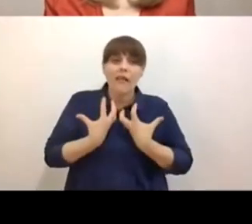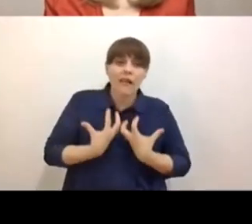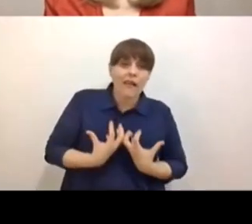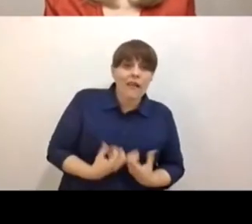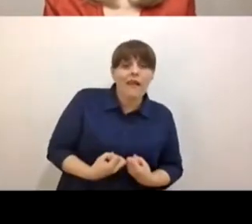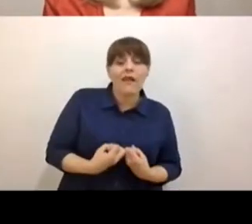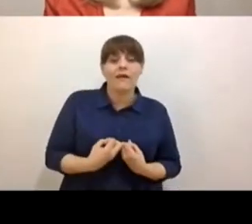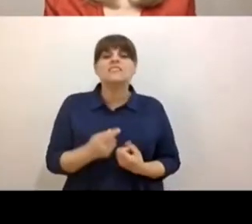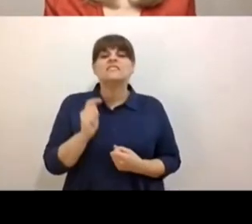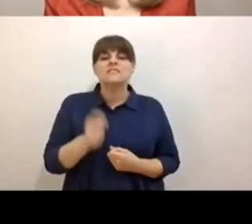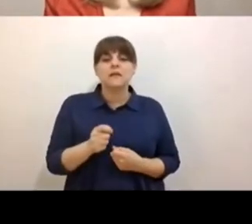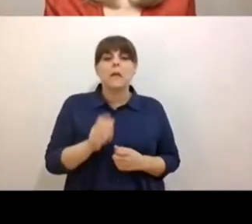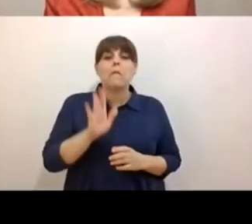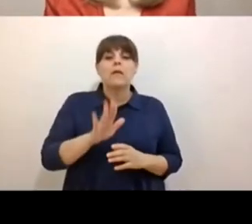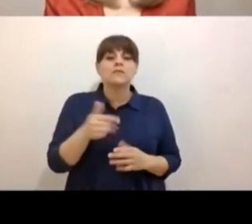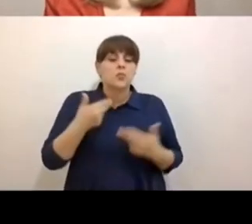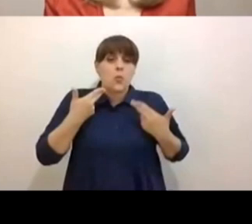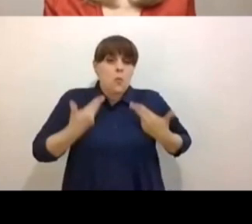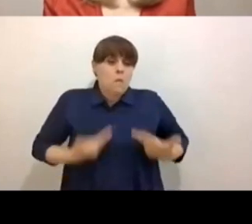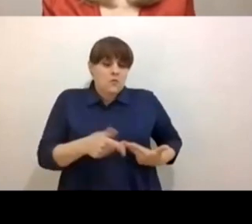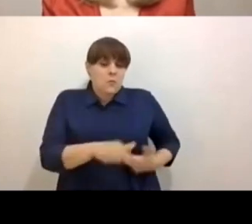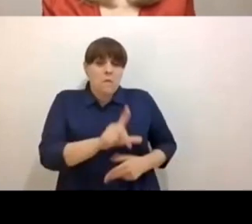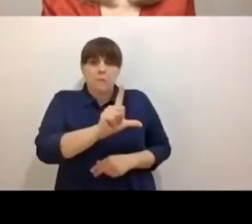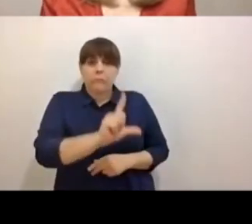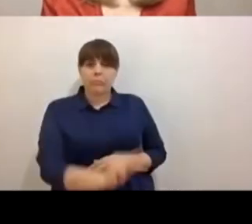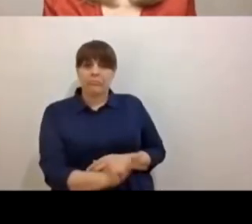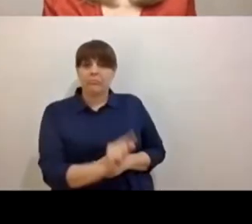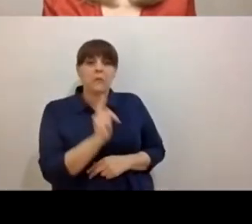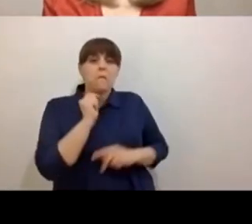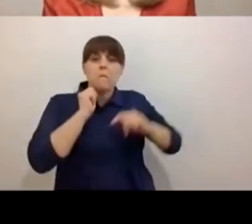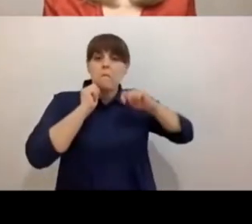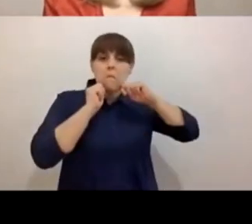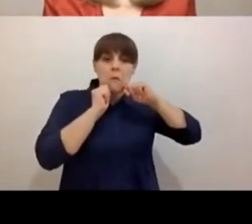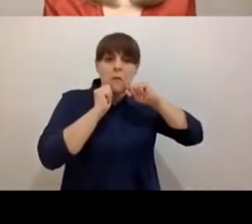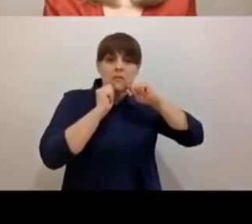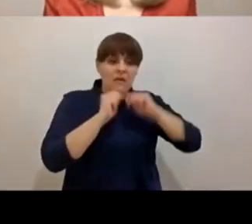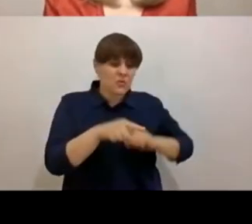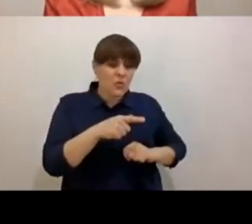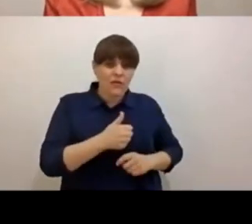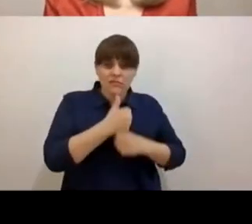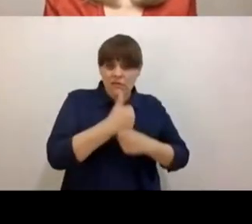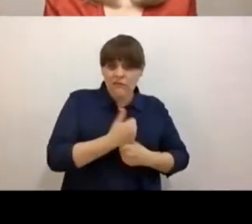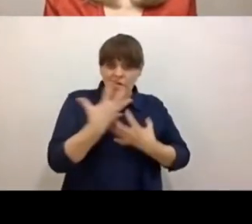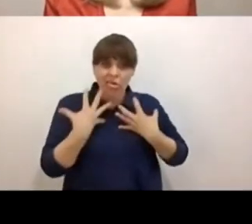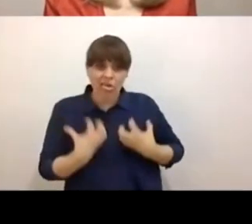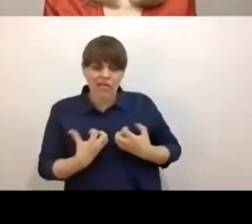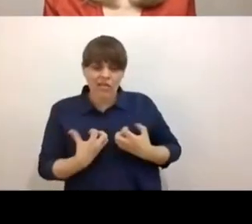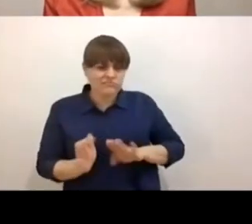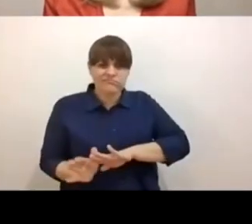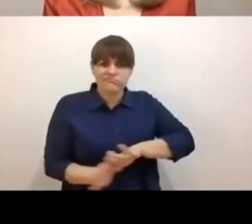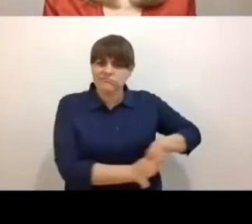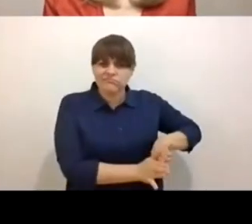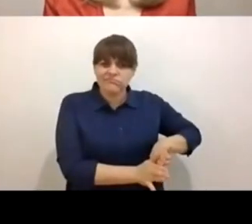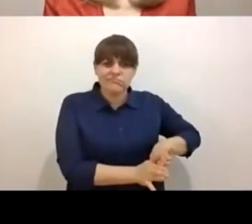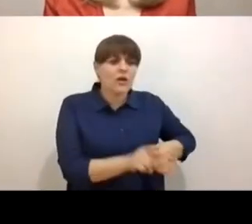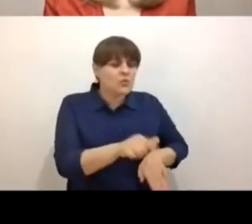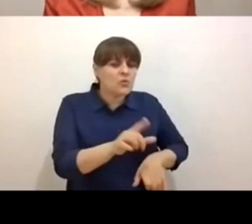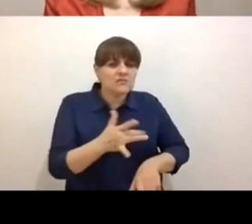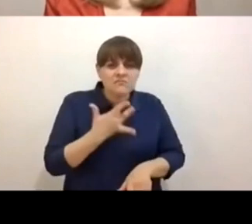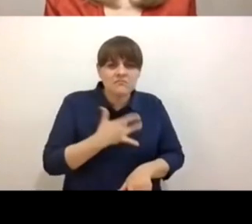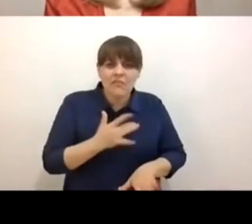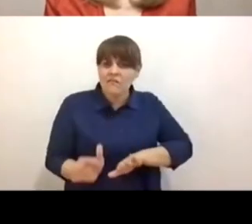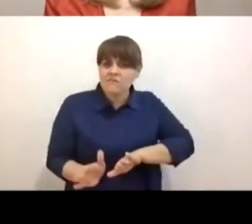a la deshumanización y les gane el derecho al duelo, al cuidado de sus penas con sensibilidad y